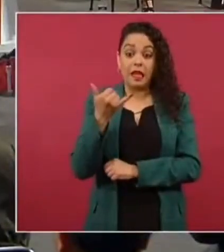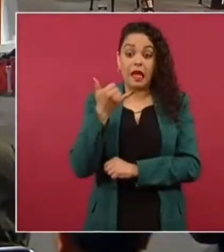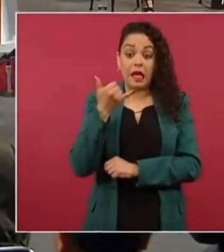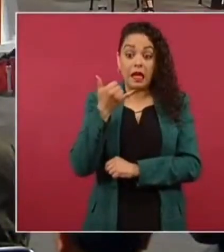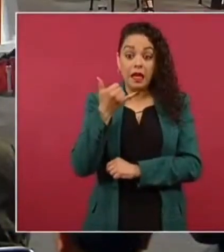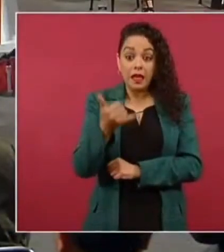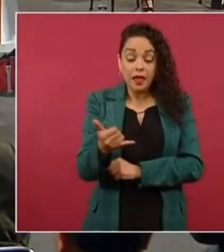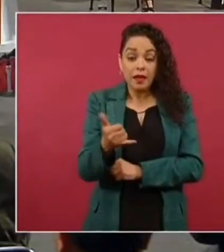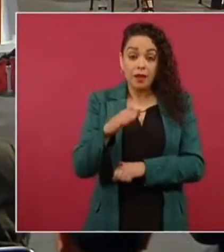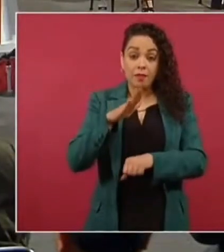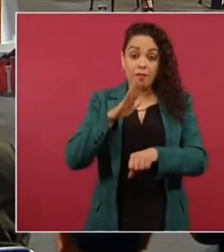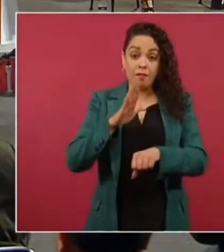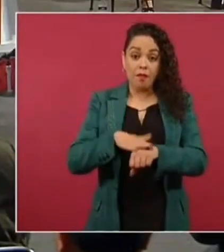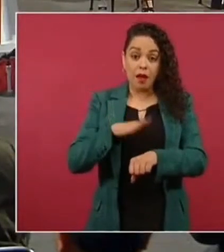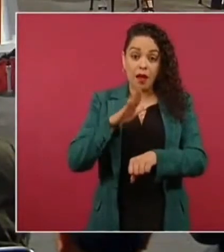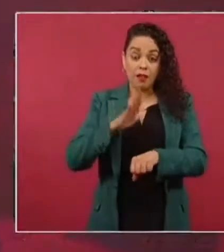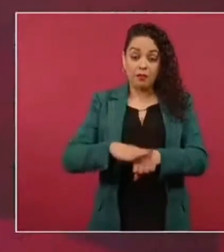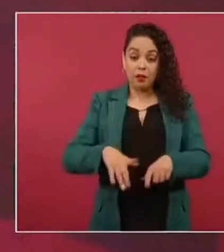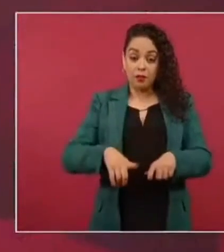Está creciendo.